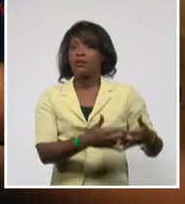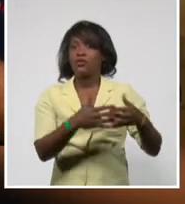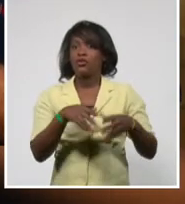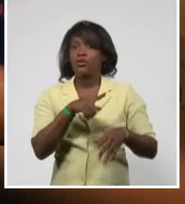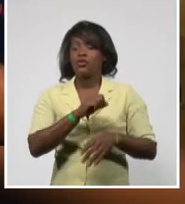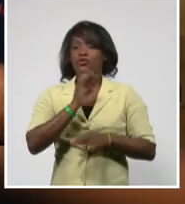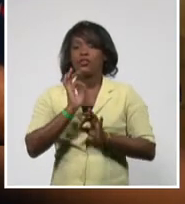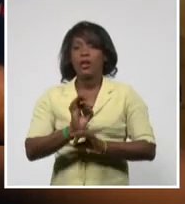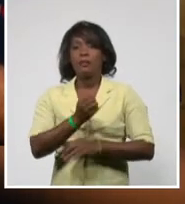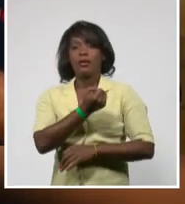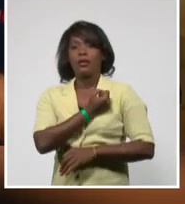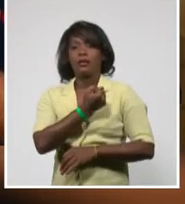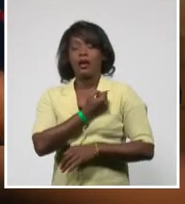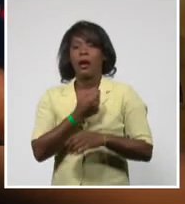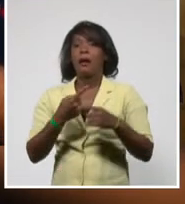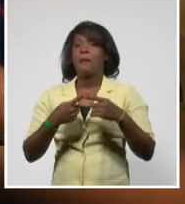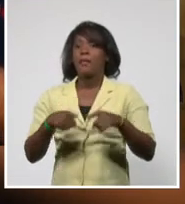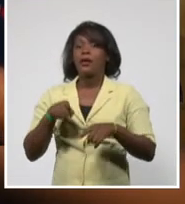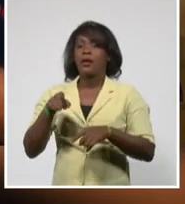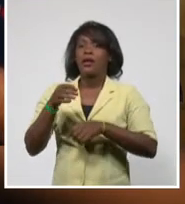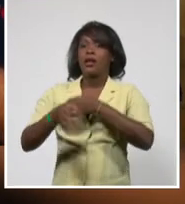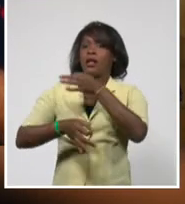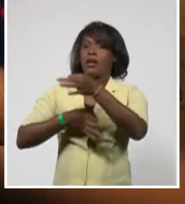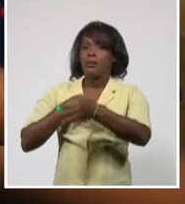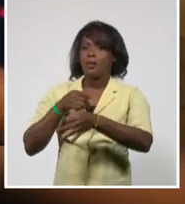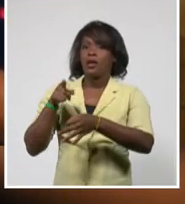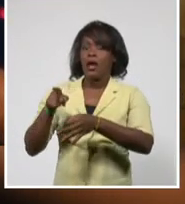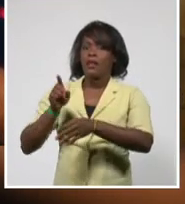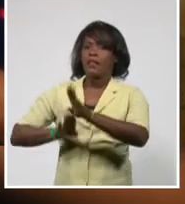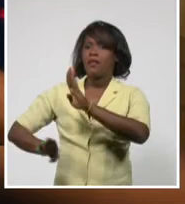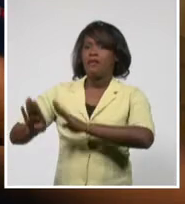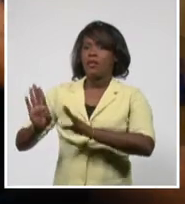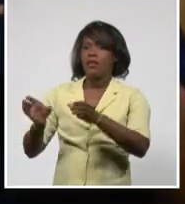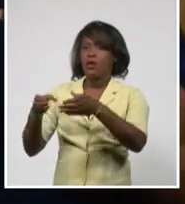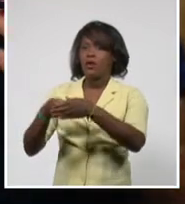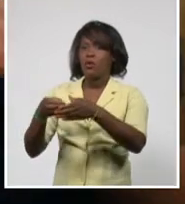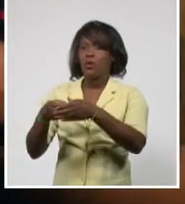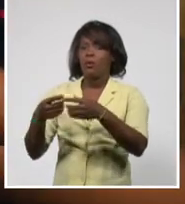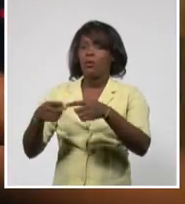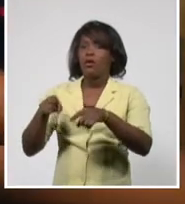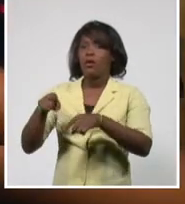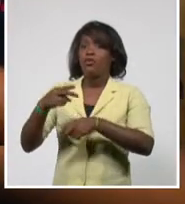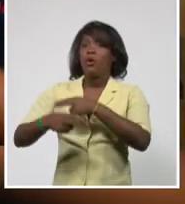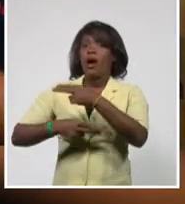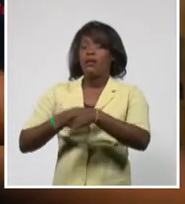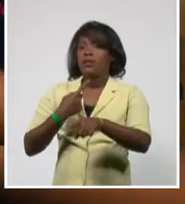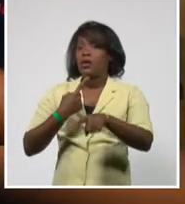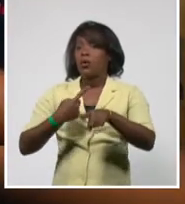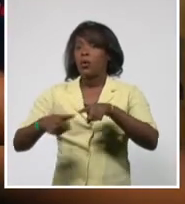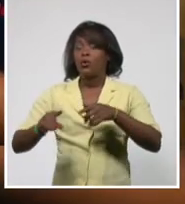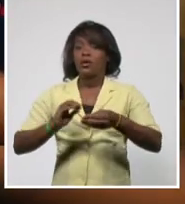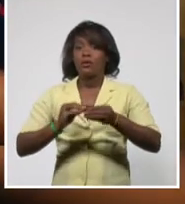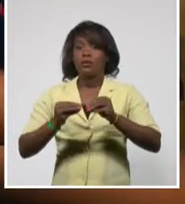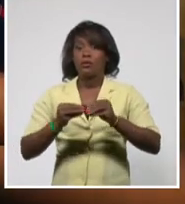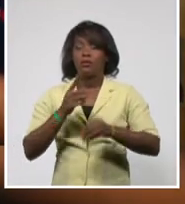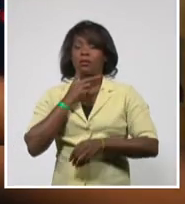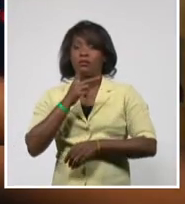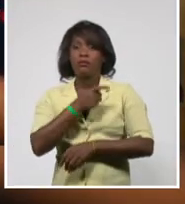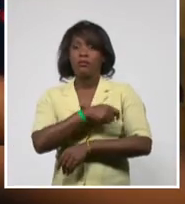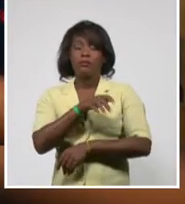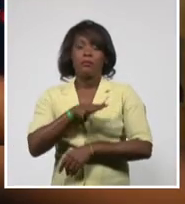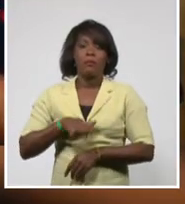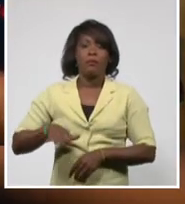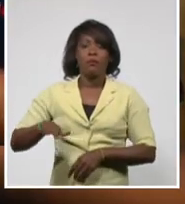Caribe son su patio trasero y para el que diseñan recetas de guerra no convencional, que terminan inclinando la